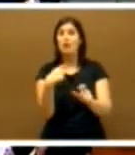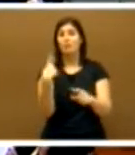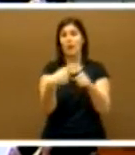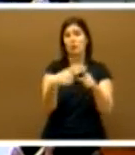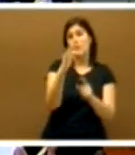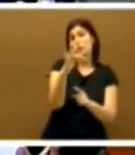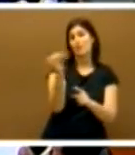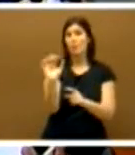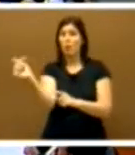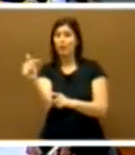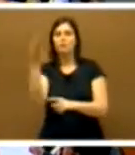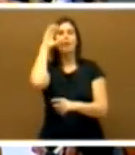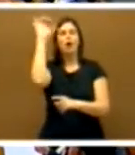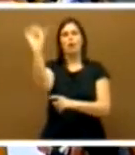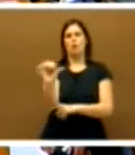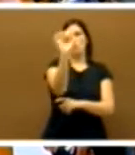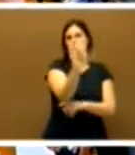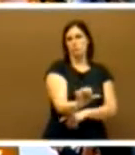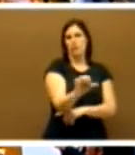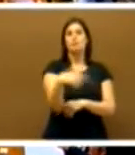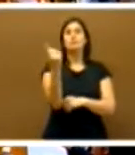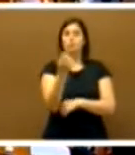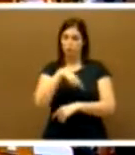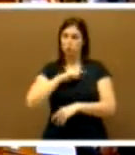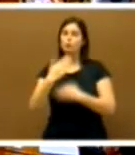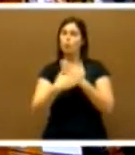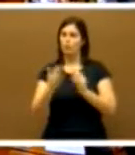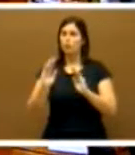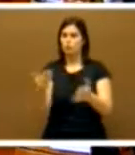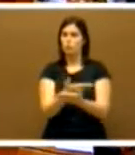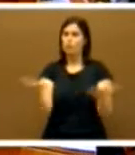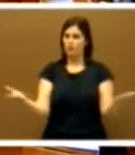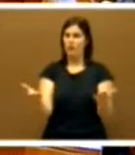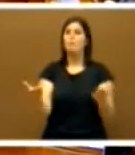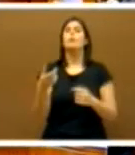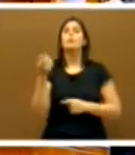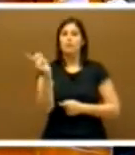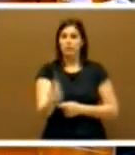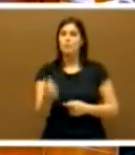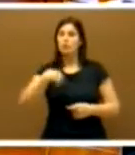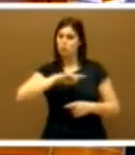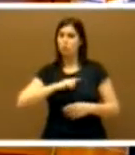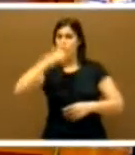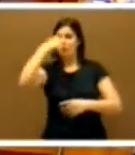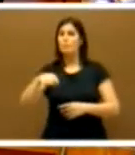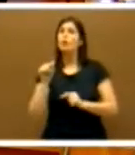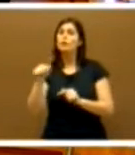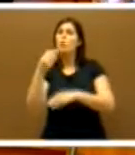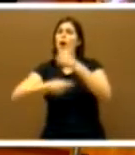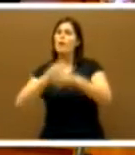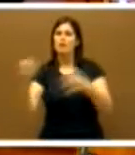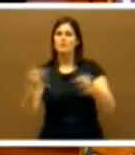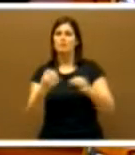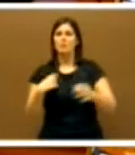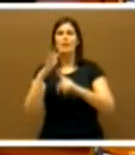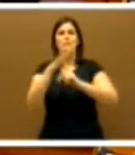por fuertes que estés sean. Confiamos en su Gobierno y confiamos que a Torá para que nadie se sienta excluido, que escuche y que atienda